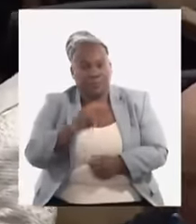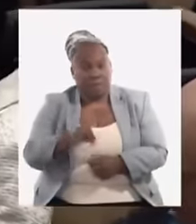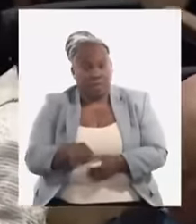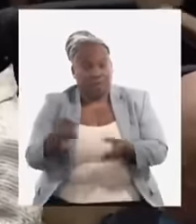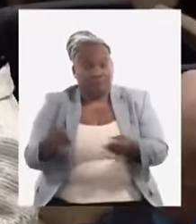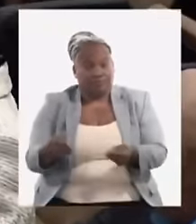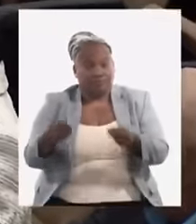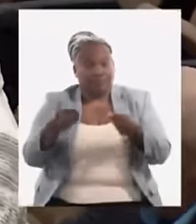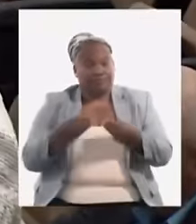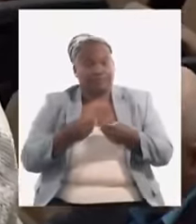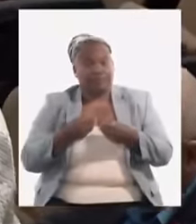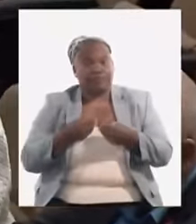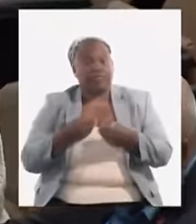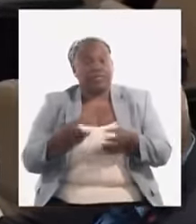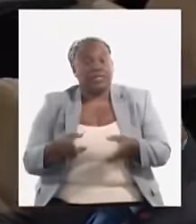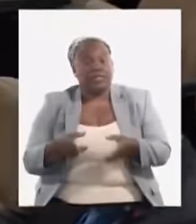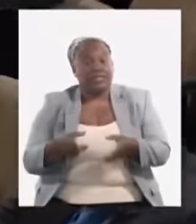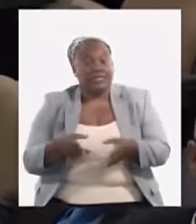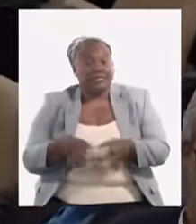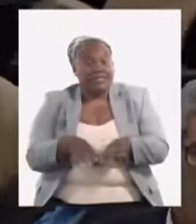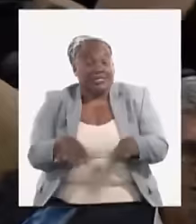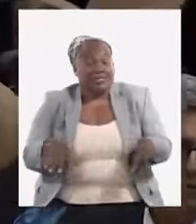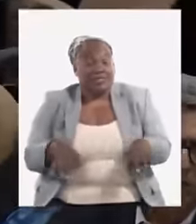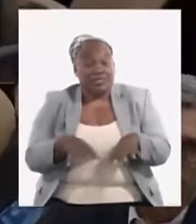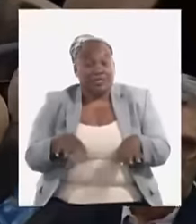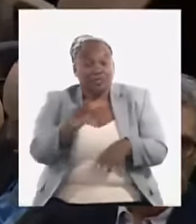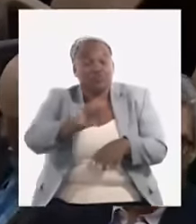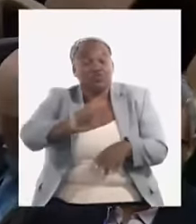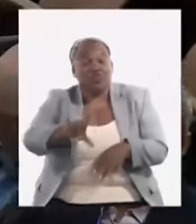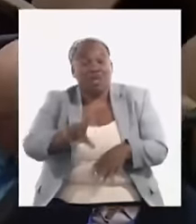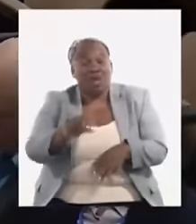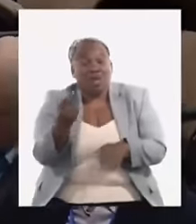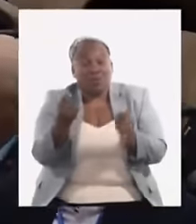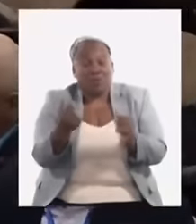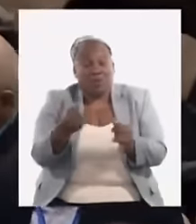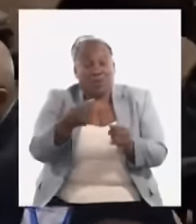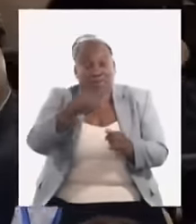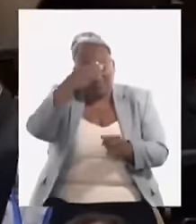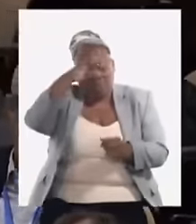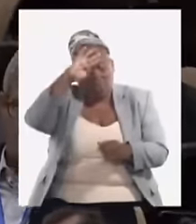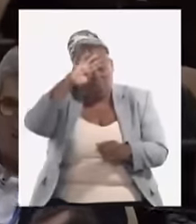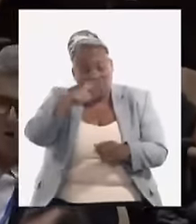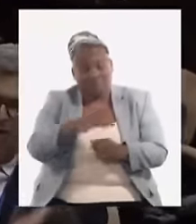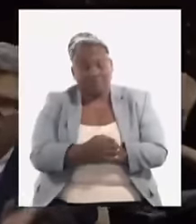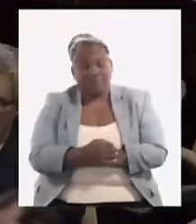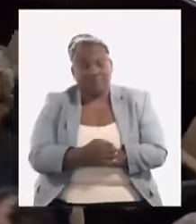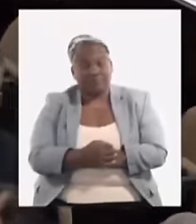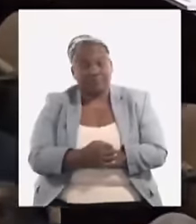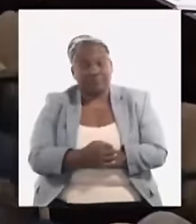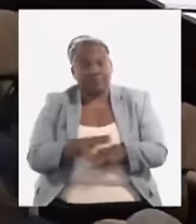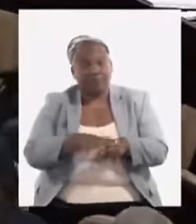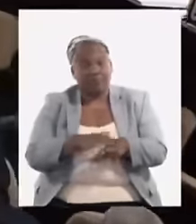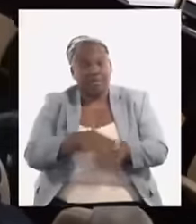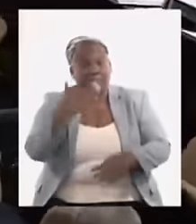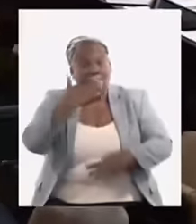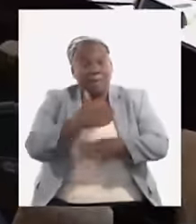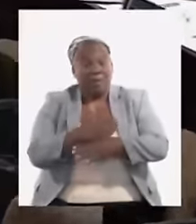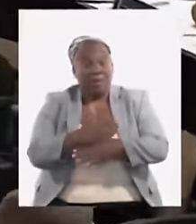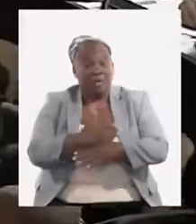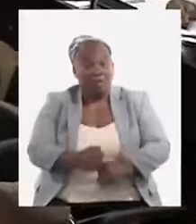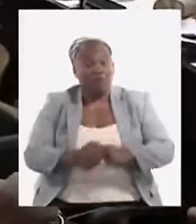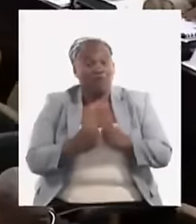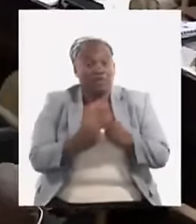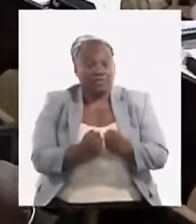agotización de la situación socioeconómica del país, derivada de un bloqueo recrudecido